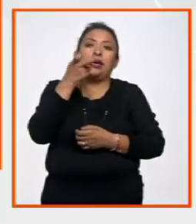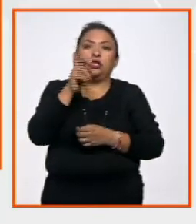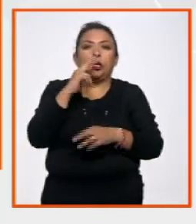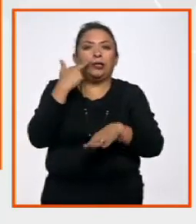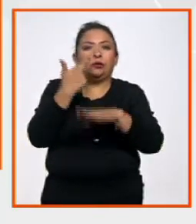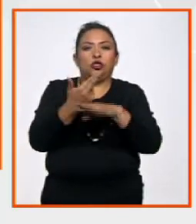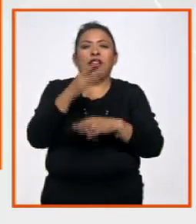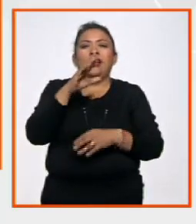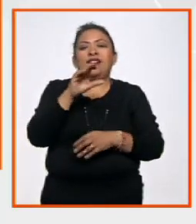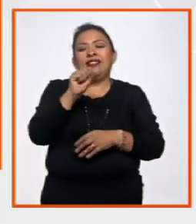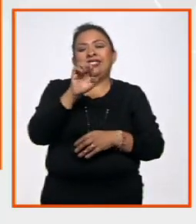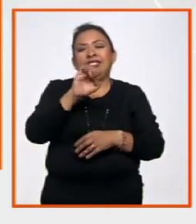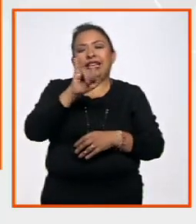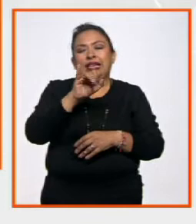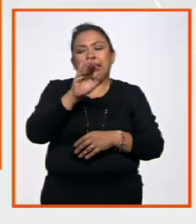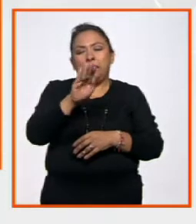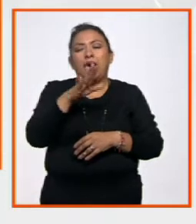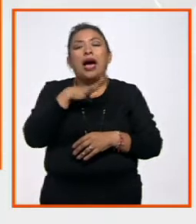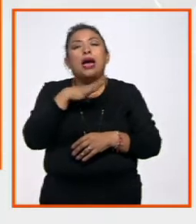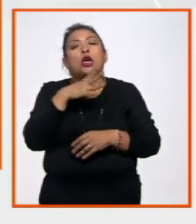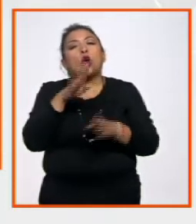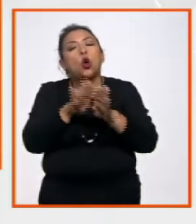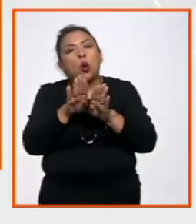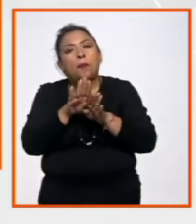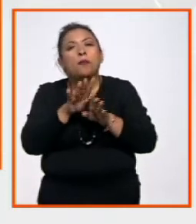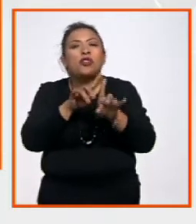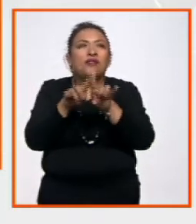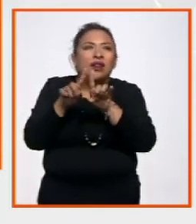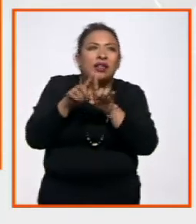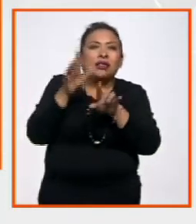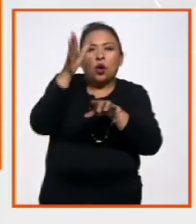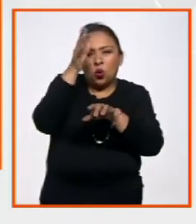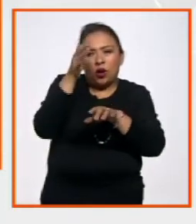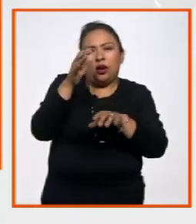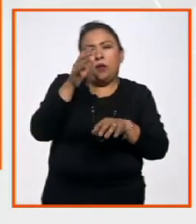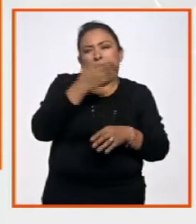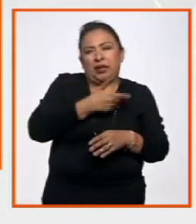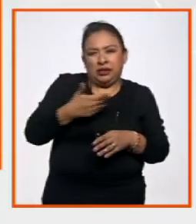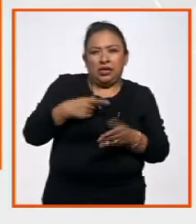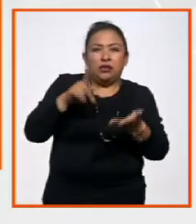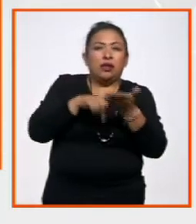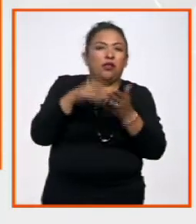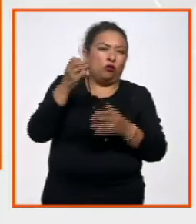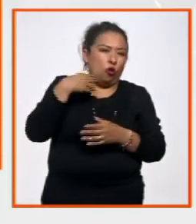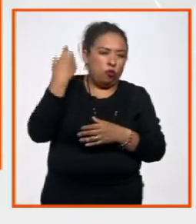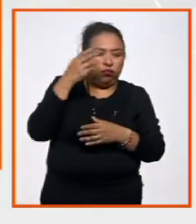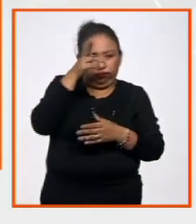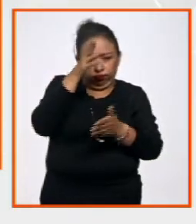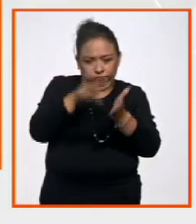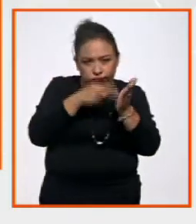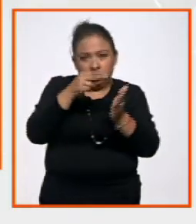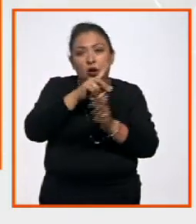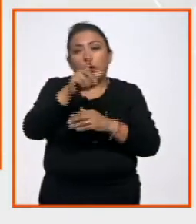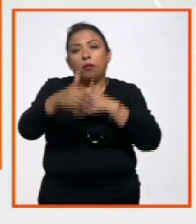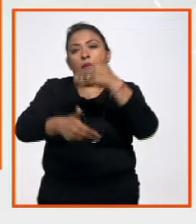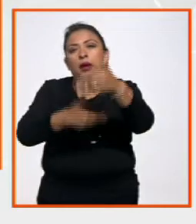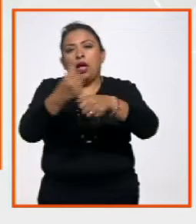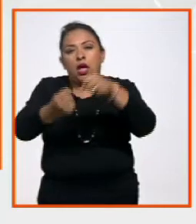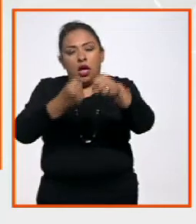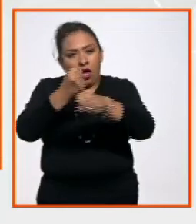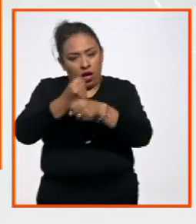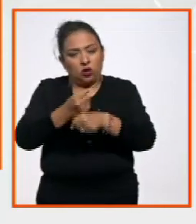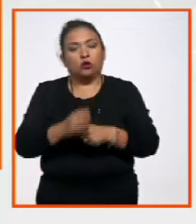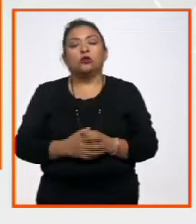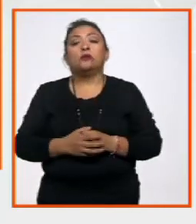Digamos que pone, ejecuta, instrumenta aquellos acuerdos que los jefes de Estado toman en las cumbres y los llevan a cabo a lo largo de los años.